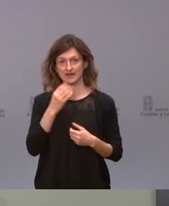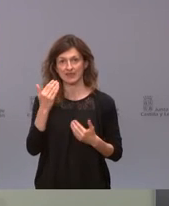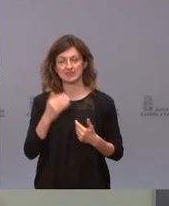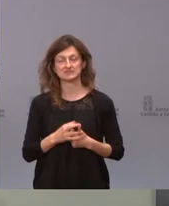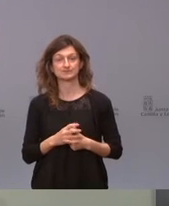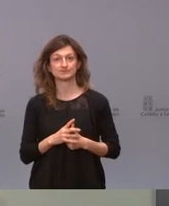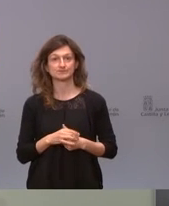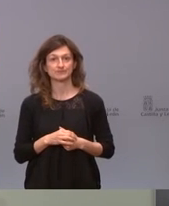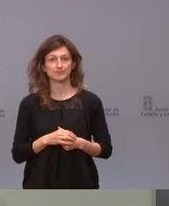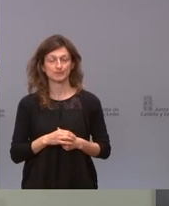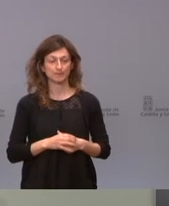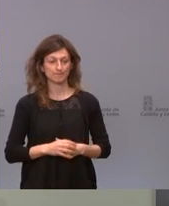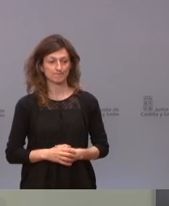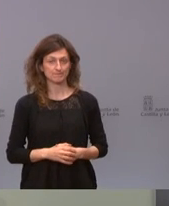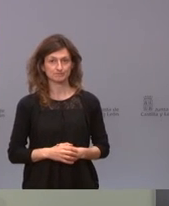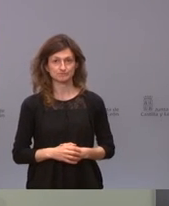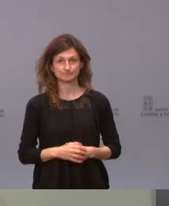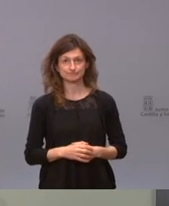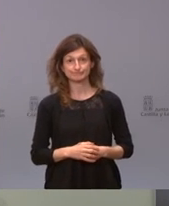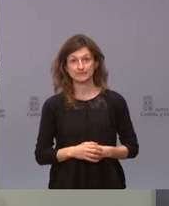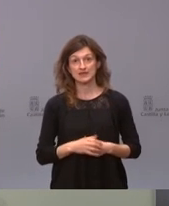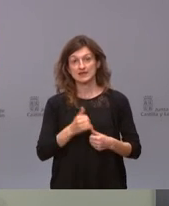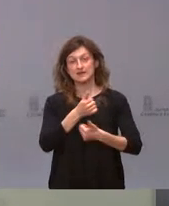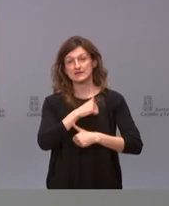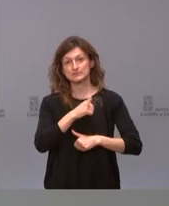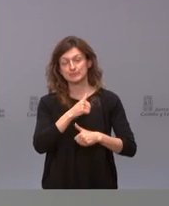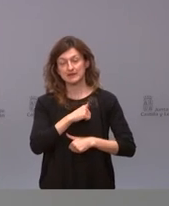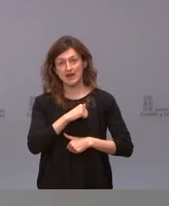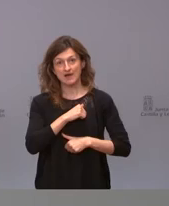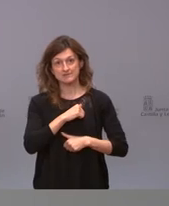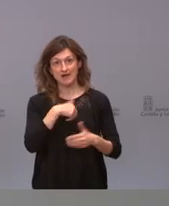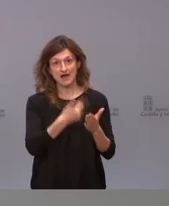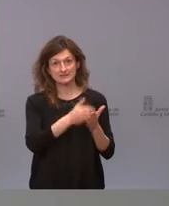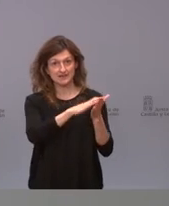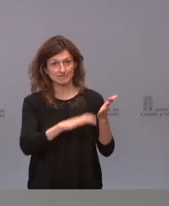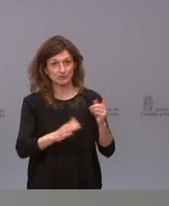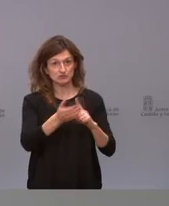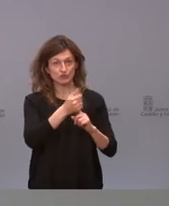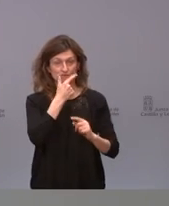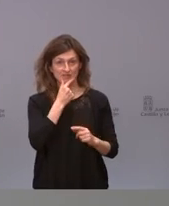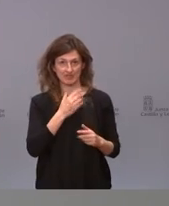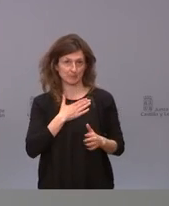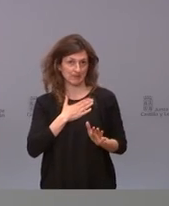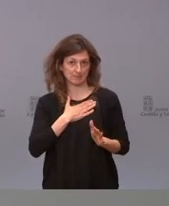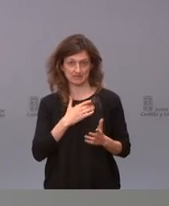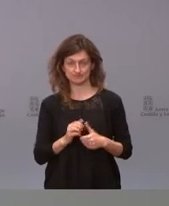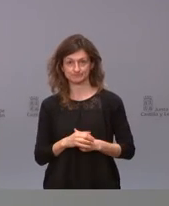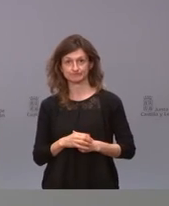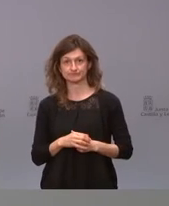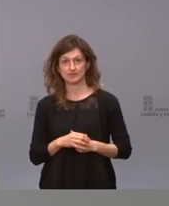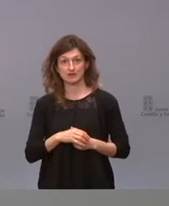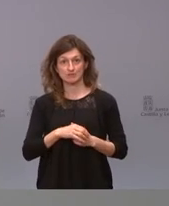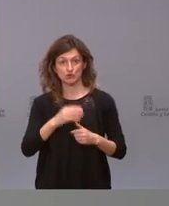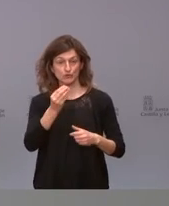vamos a ver vuelvo a repetir esperar a conocer el informe hubiera sido la solución más fácil para mí es decir sale al